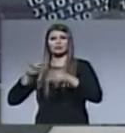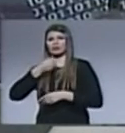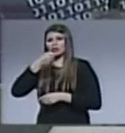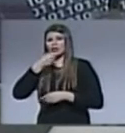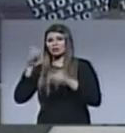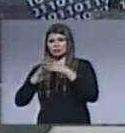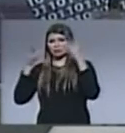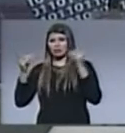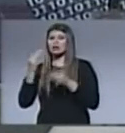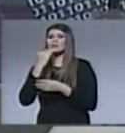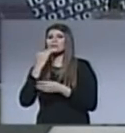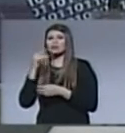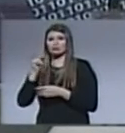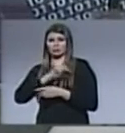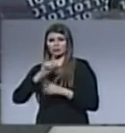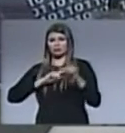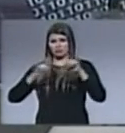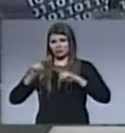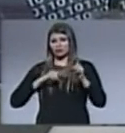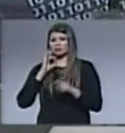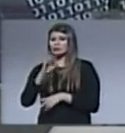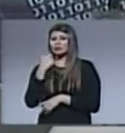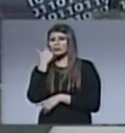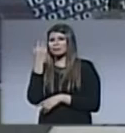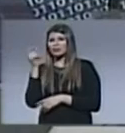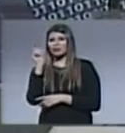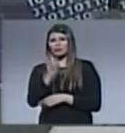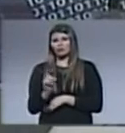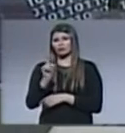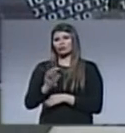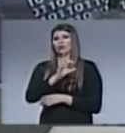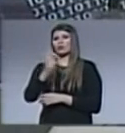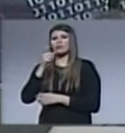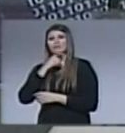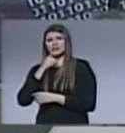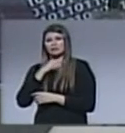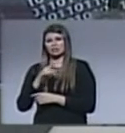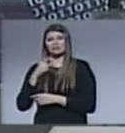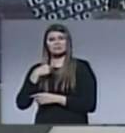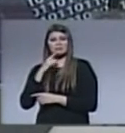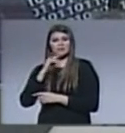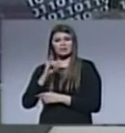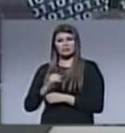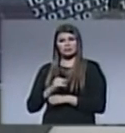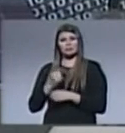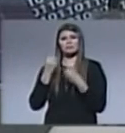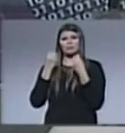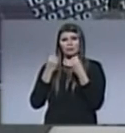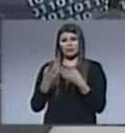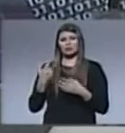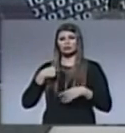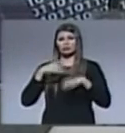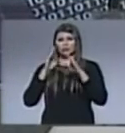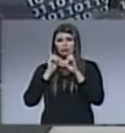Pero el líder espiritual no temerá la burla ni la mentira acerca de lo que él dice. Él